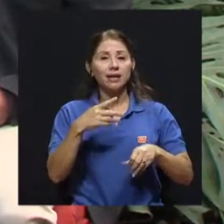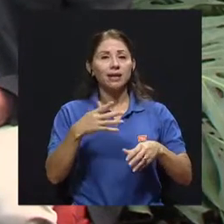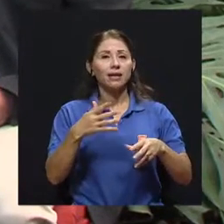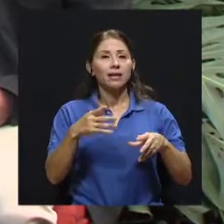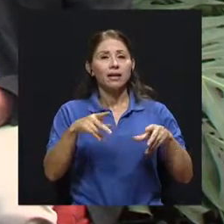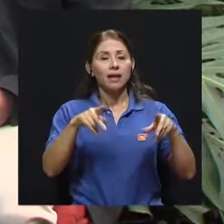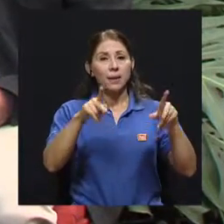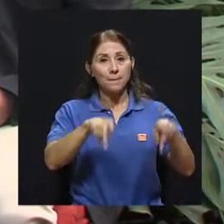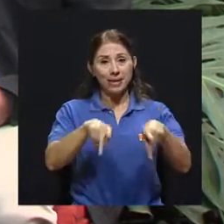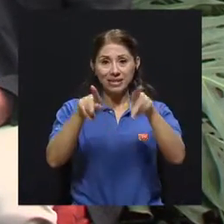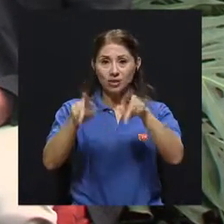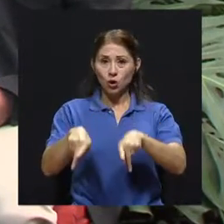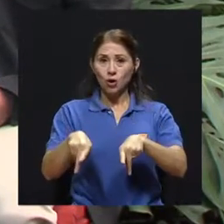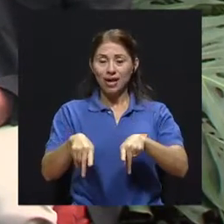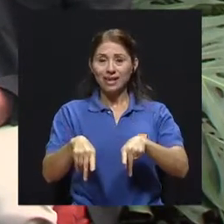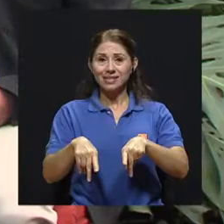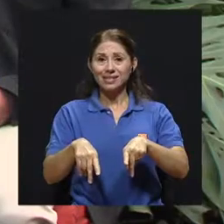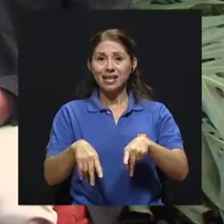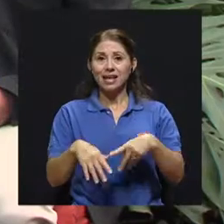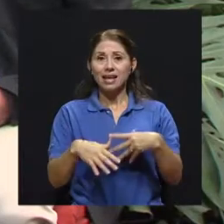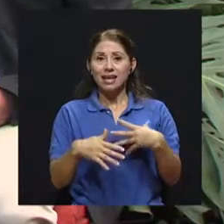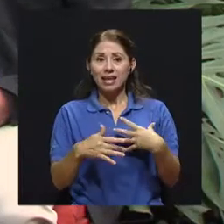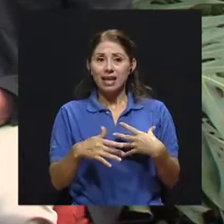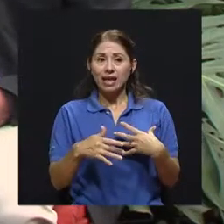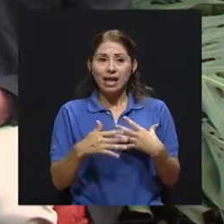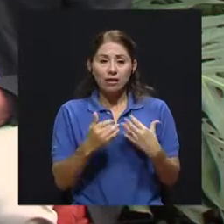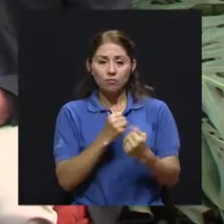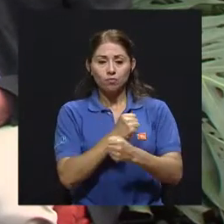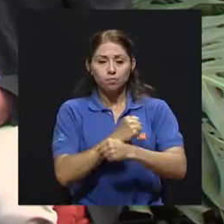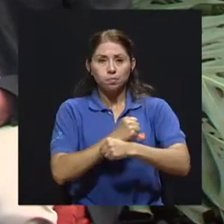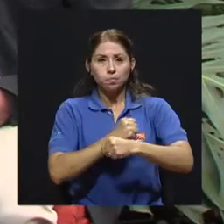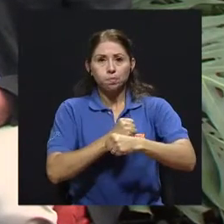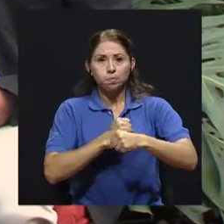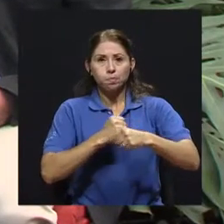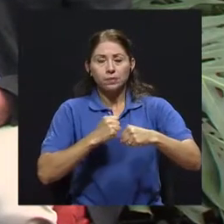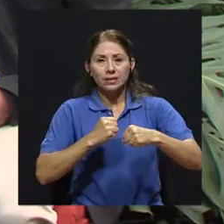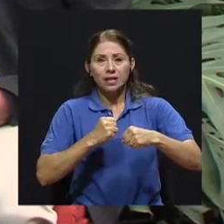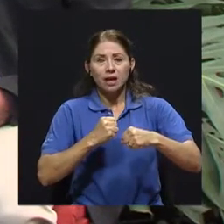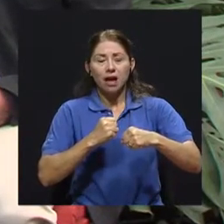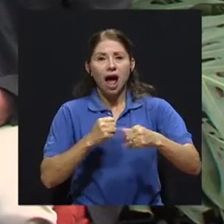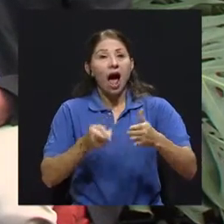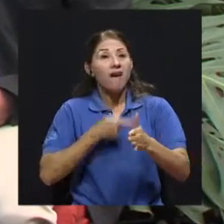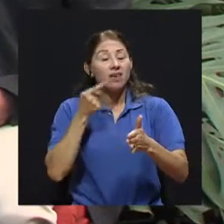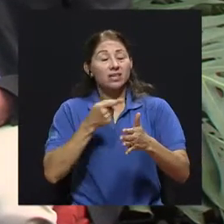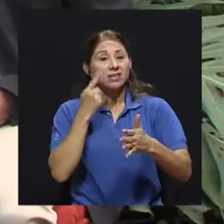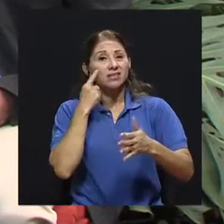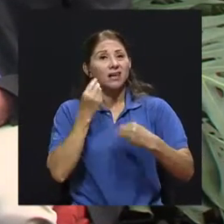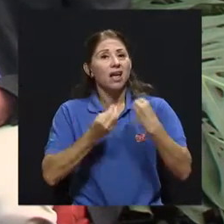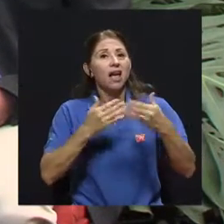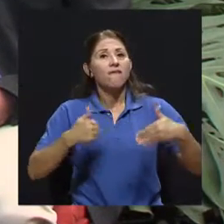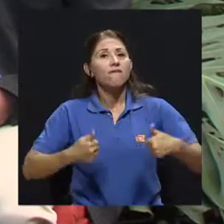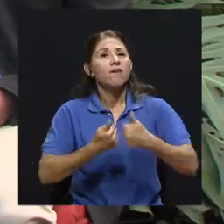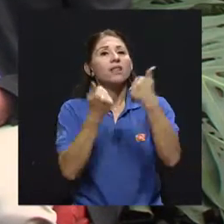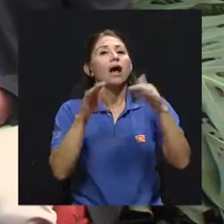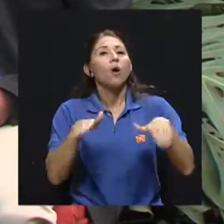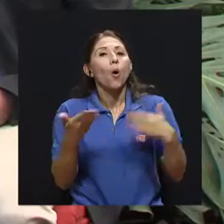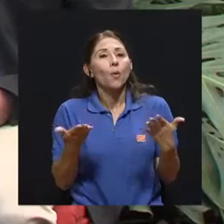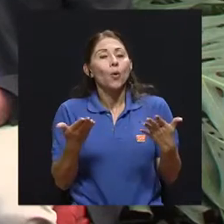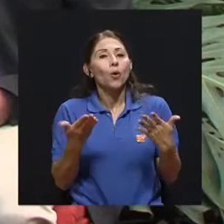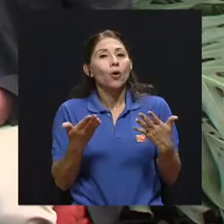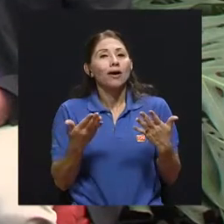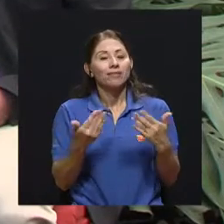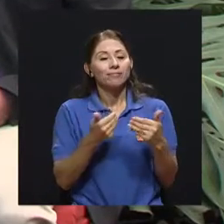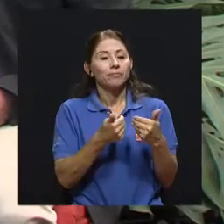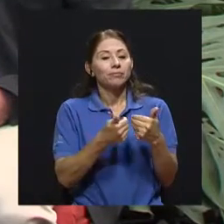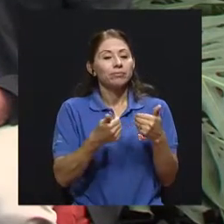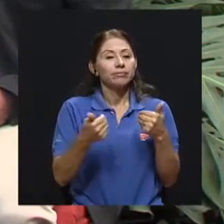que enfrentan el tema de su obesidad de esta forma lo pueden hacer aislándose, ¿verdad? Pero